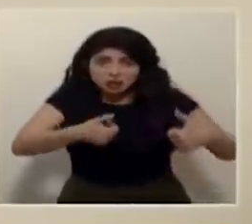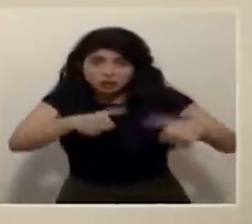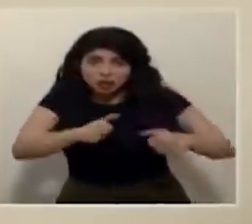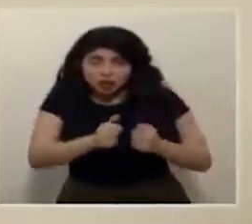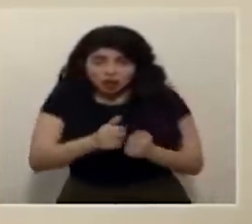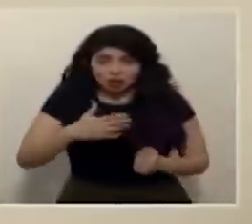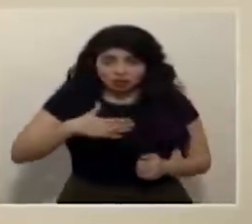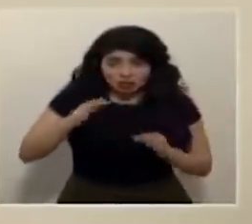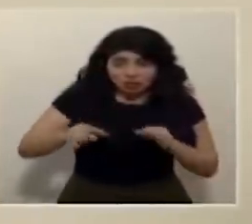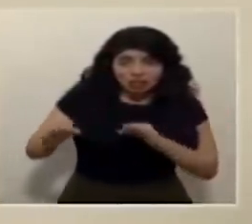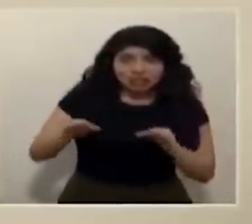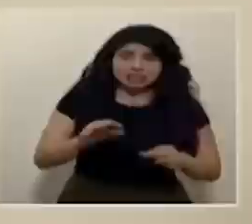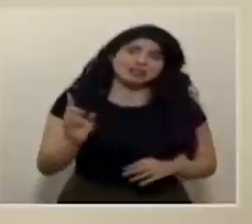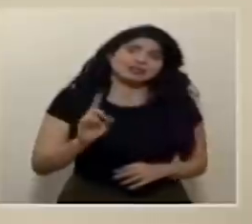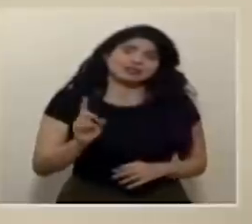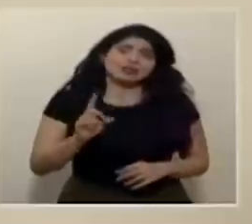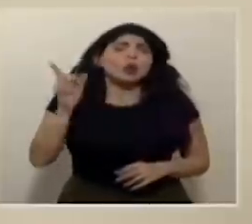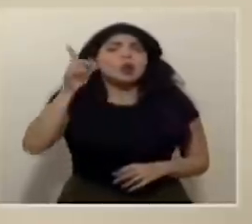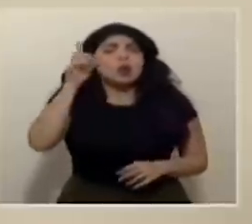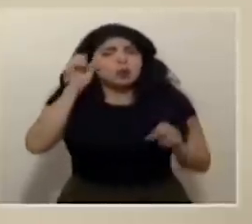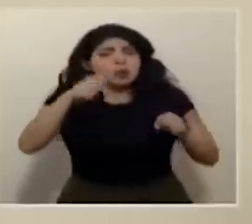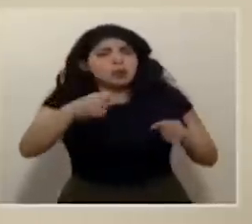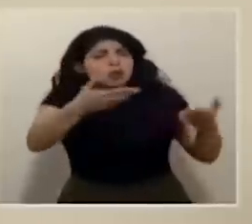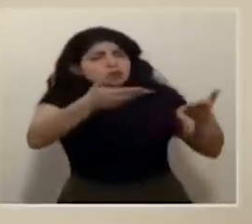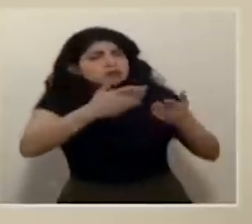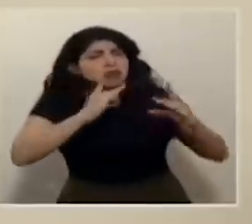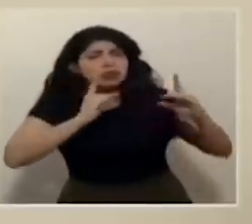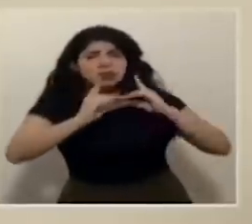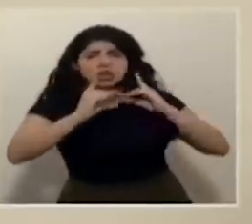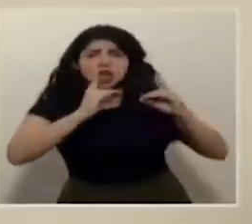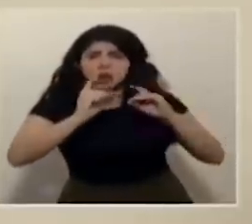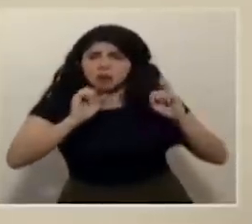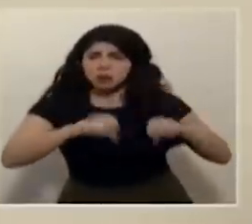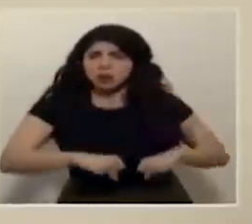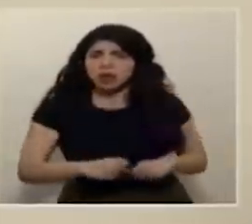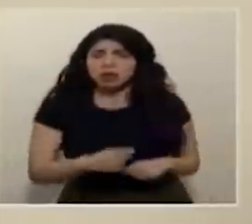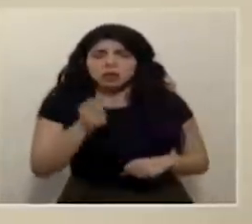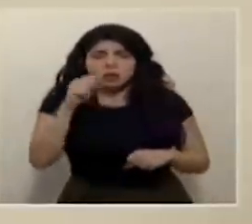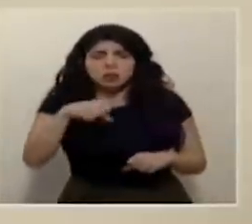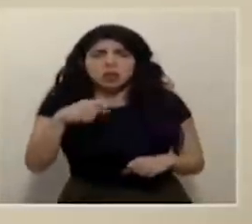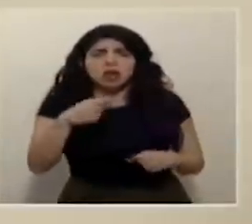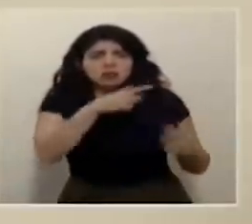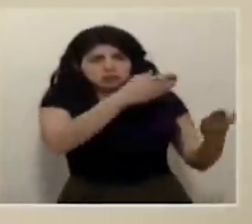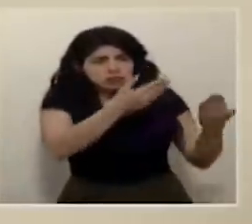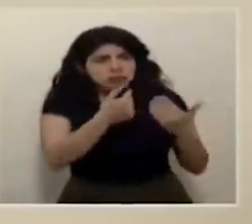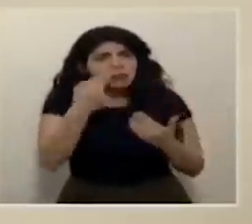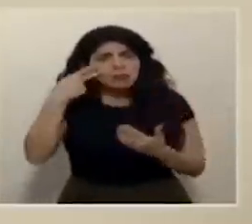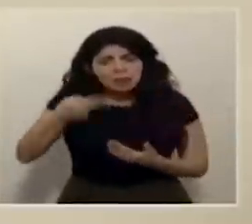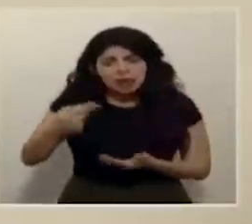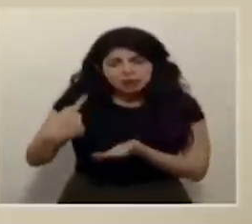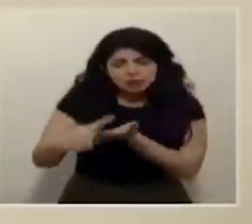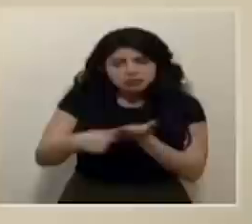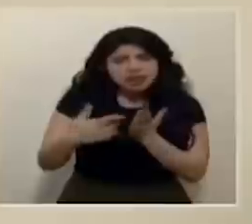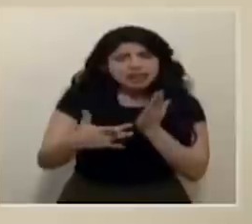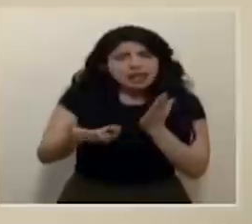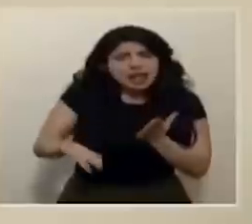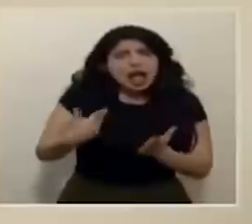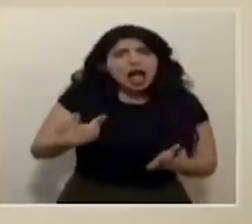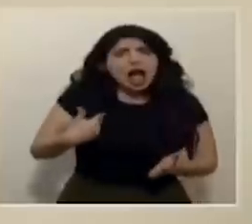decisiones que se toman claro que podemos abrir el diálogo podemos entrar para que ustedes vean las discusiones técnicas que se suscitan alrededor de